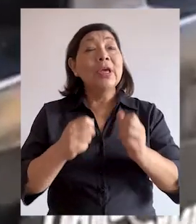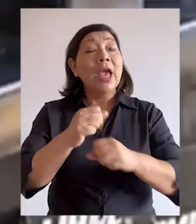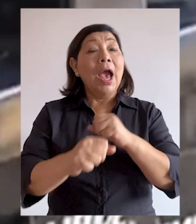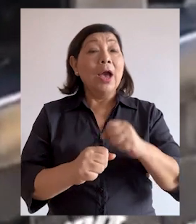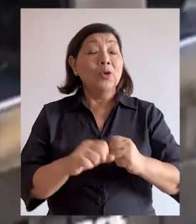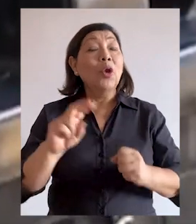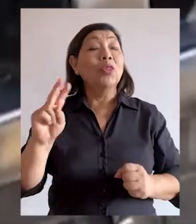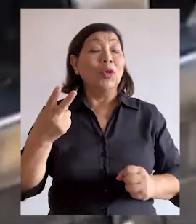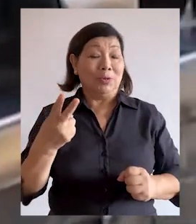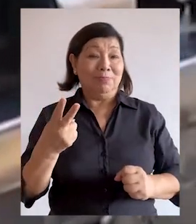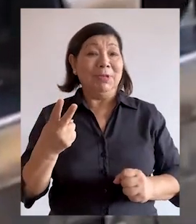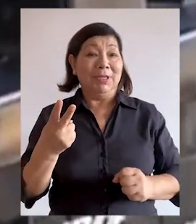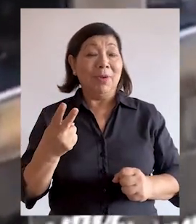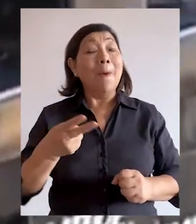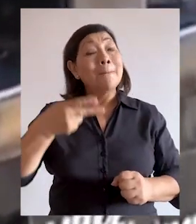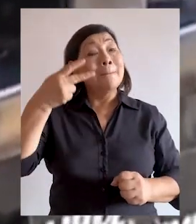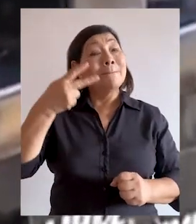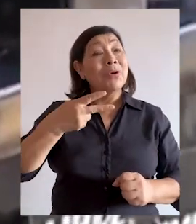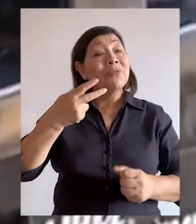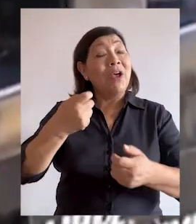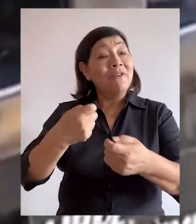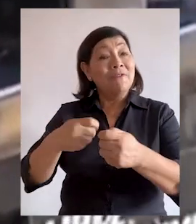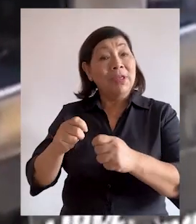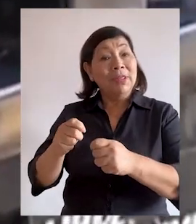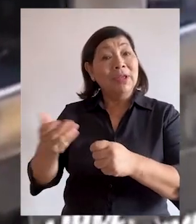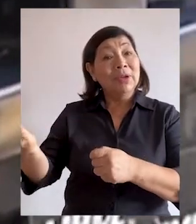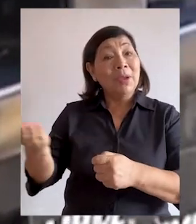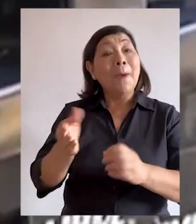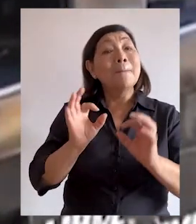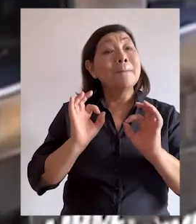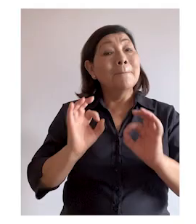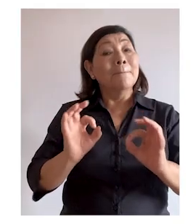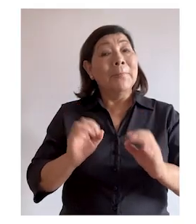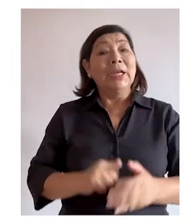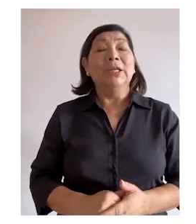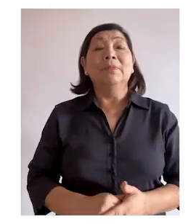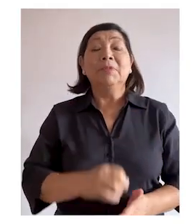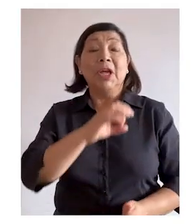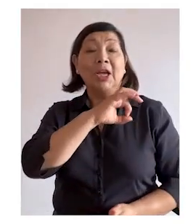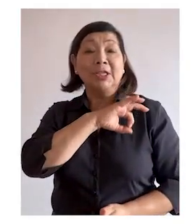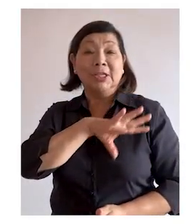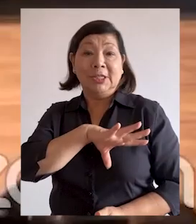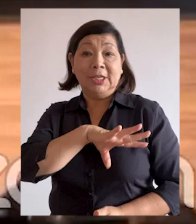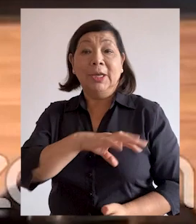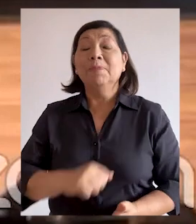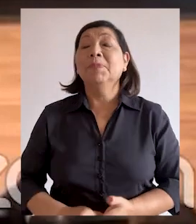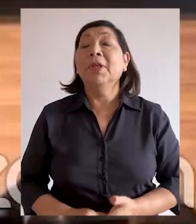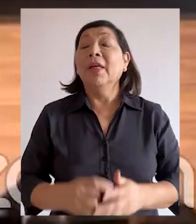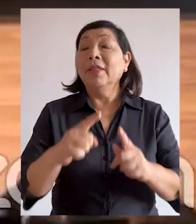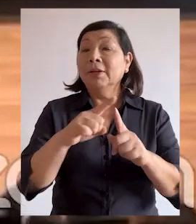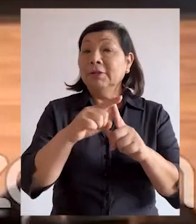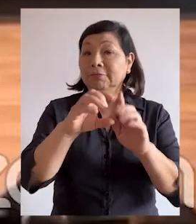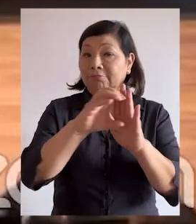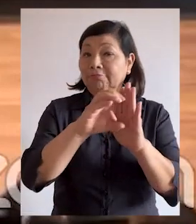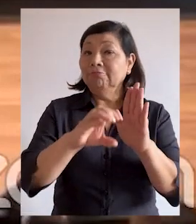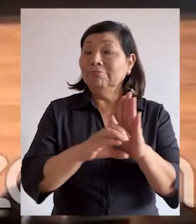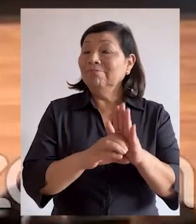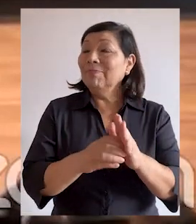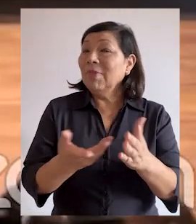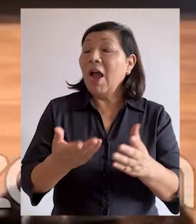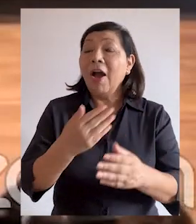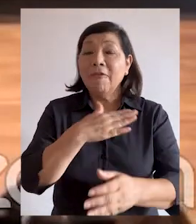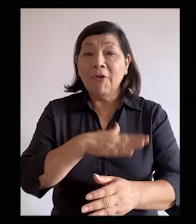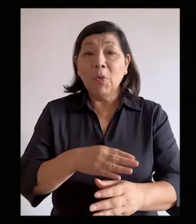en el año 2000, que obliga la prohibición de exportaciones de desechos peligrosos. Chile. El Tribunal Constitucional